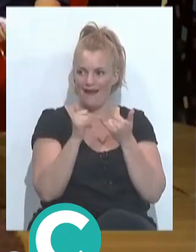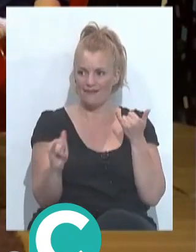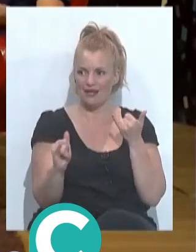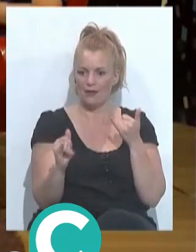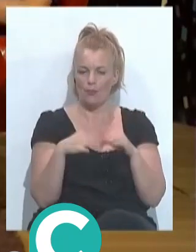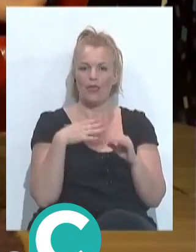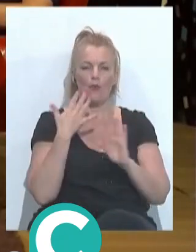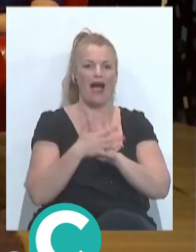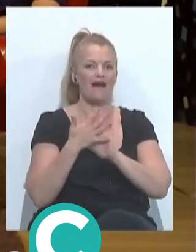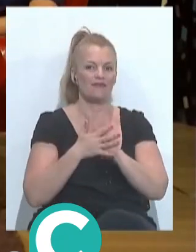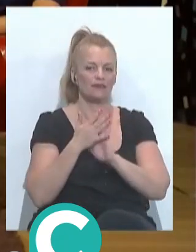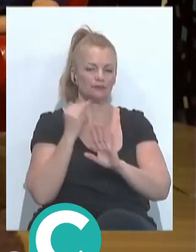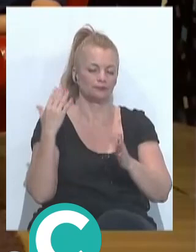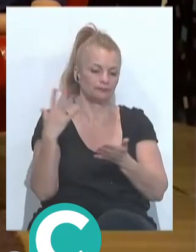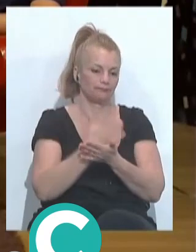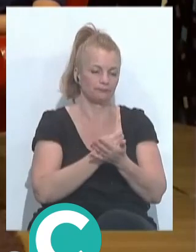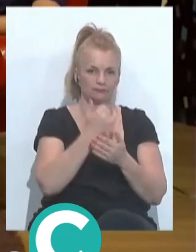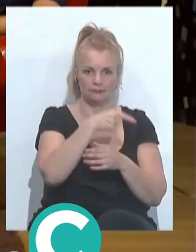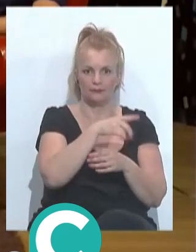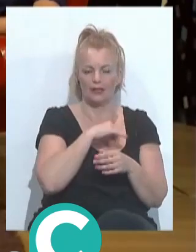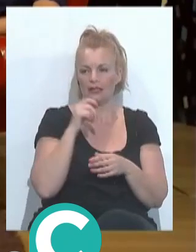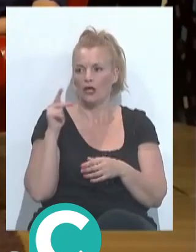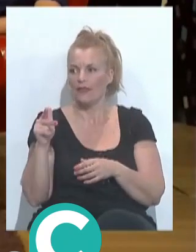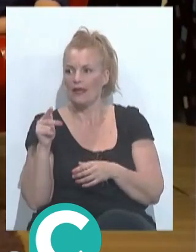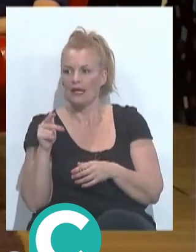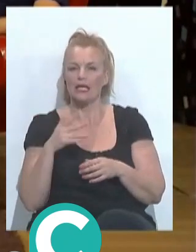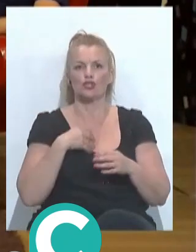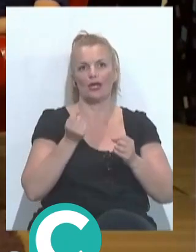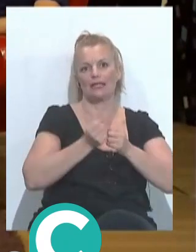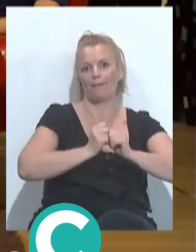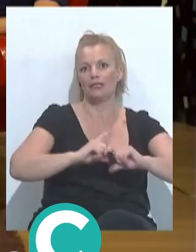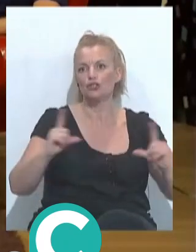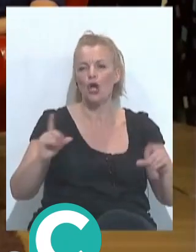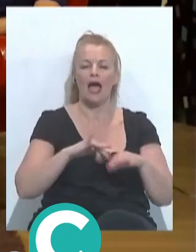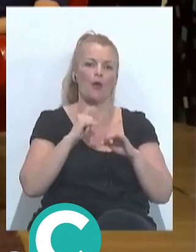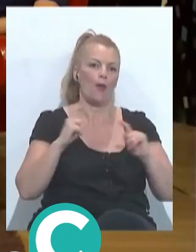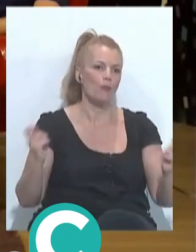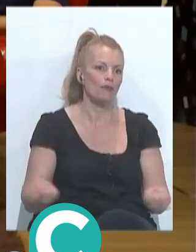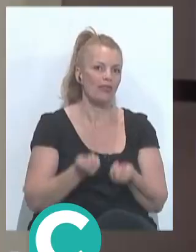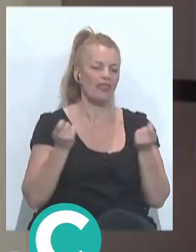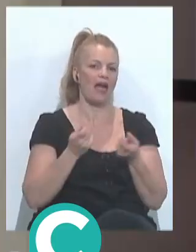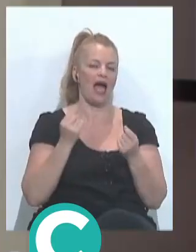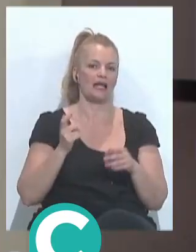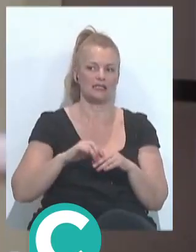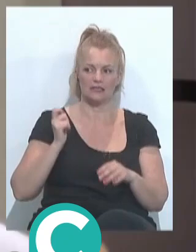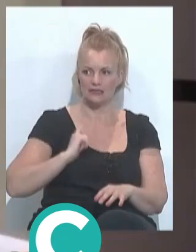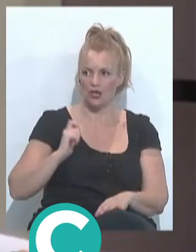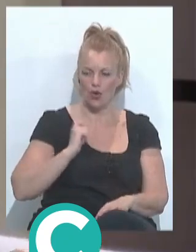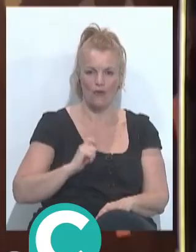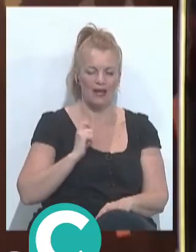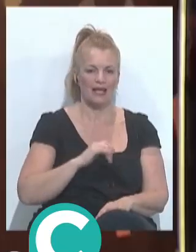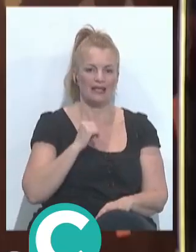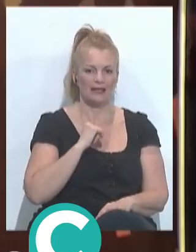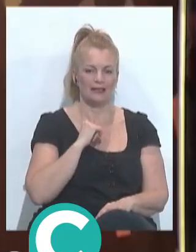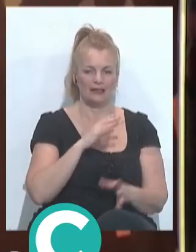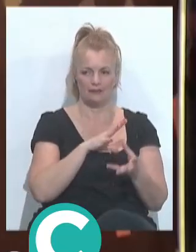podemos hablar de todo el trasfondo que aquí al final hay unos derechos de transmisión hay una publicidad que se cobra y al final pues tienes dos